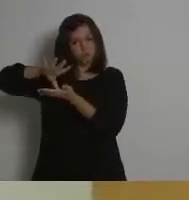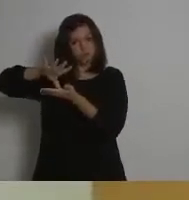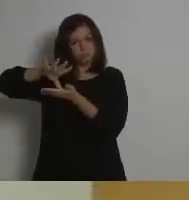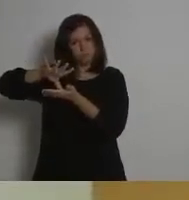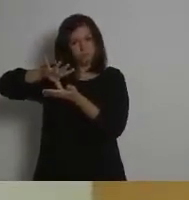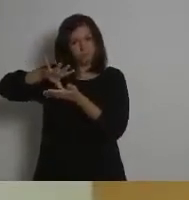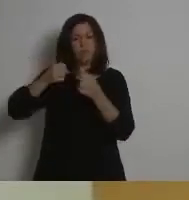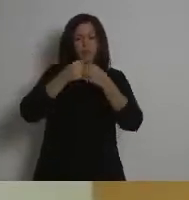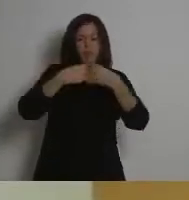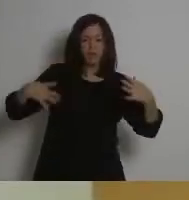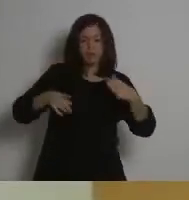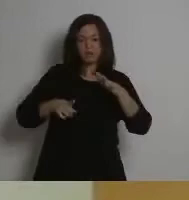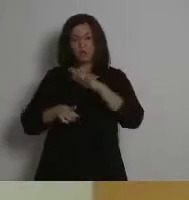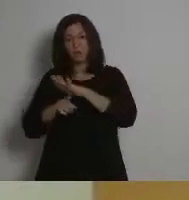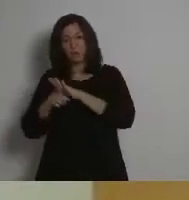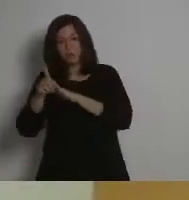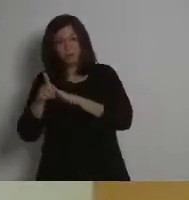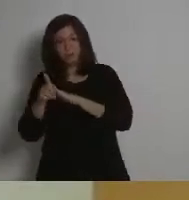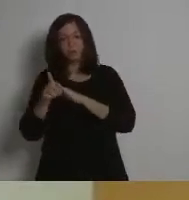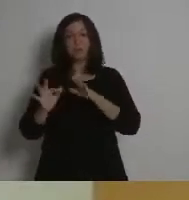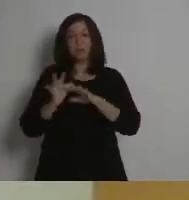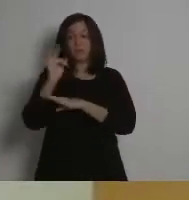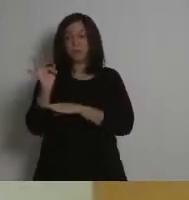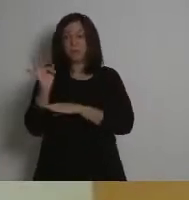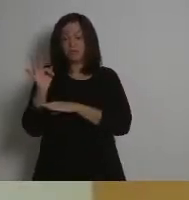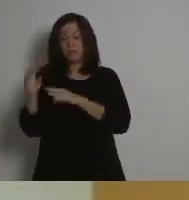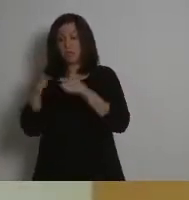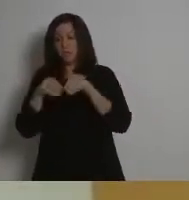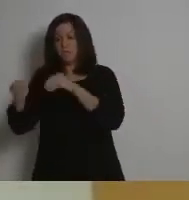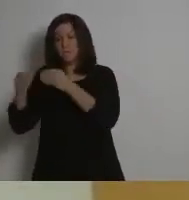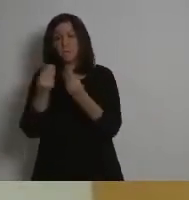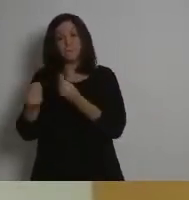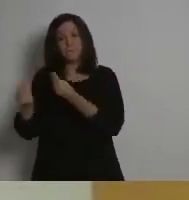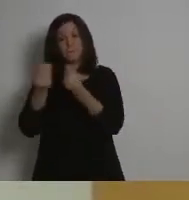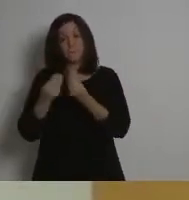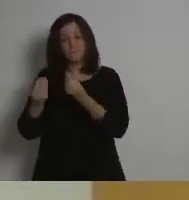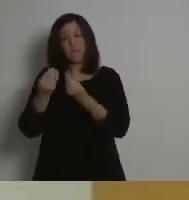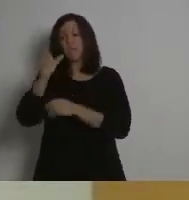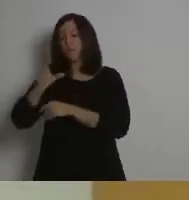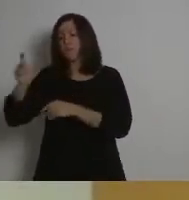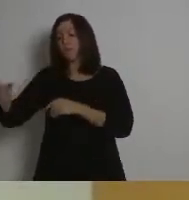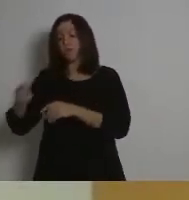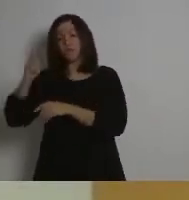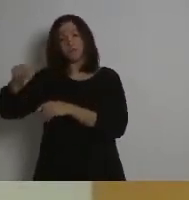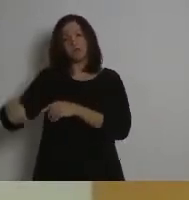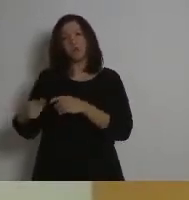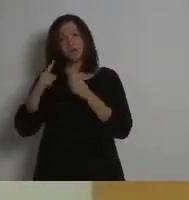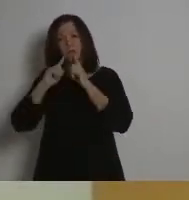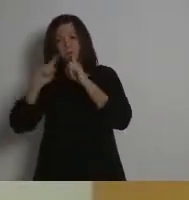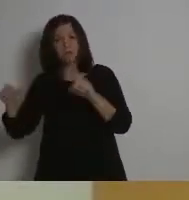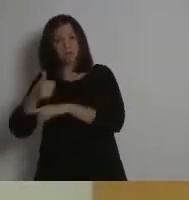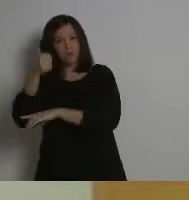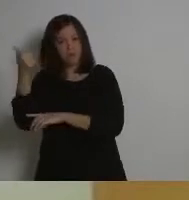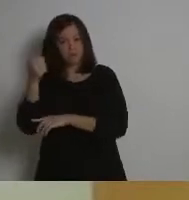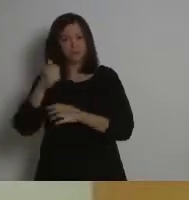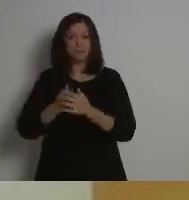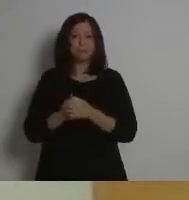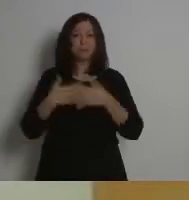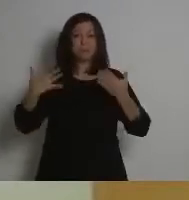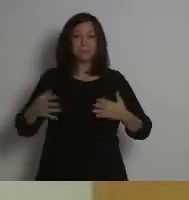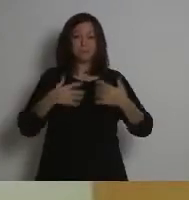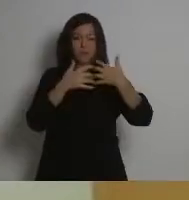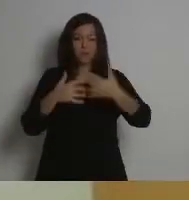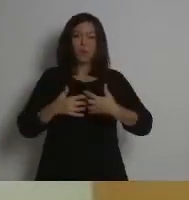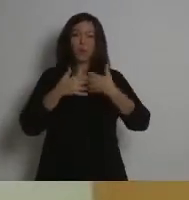núcleos de producción de generación de energía y de residuos peligrosos para el medio y las personas. Todo